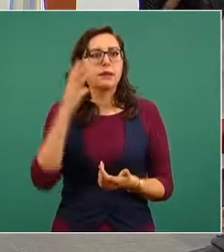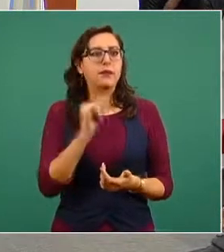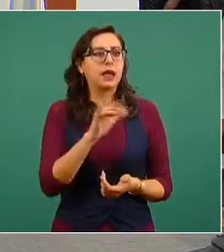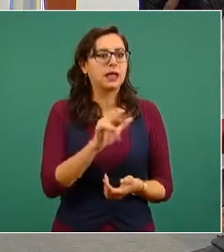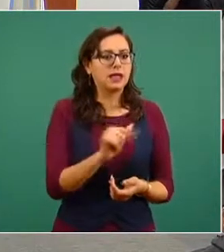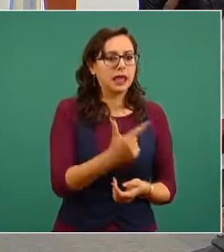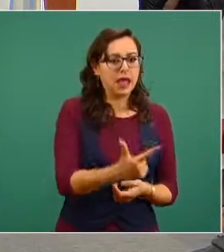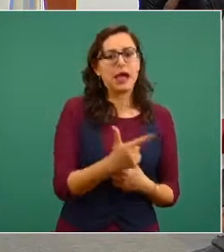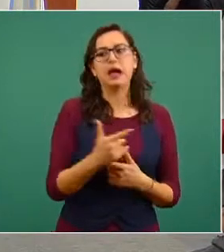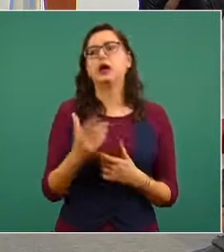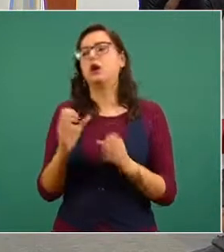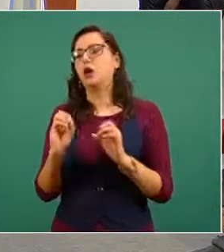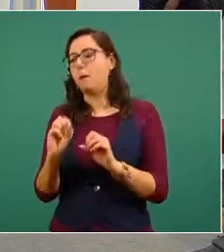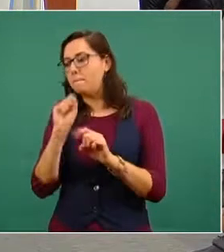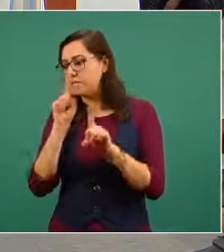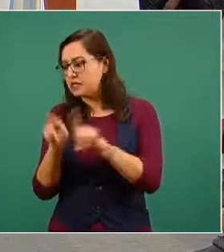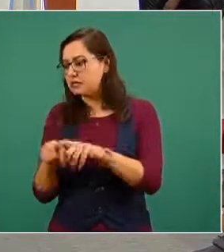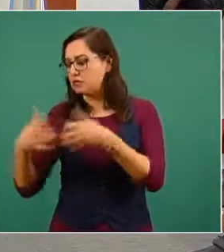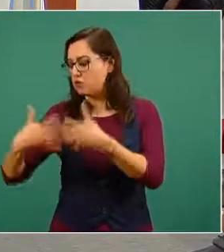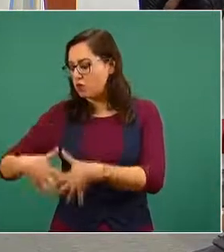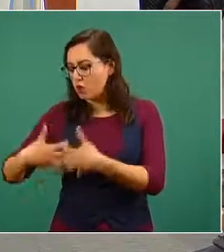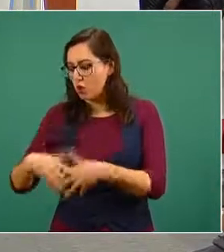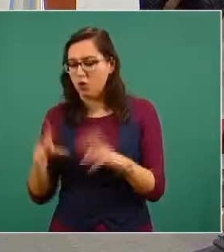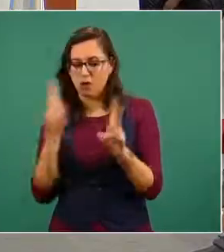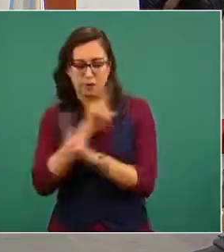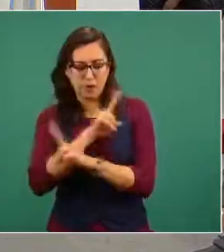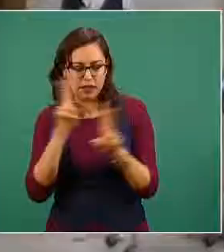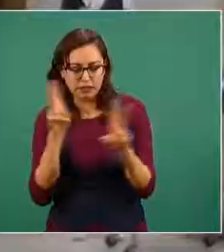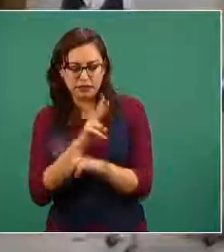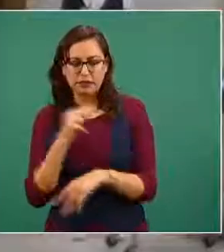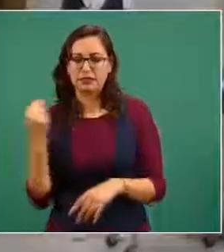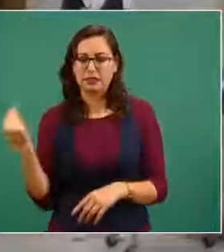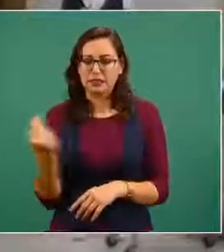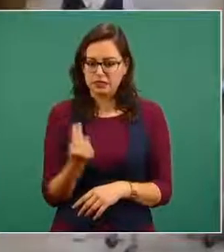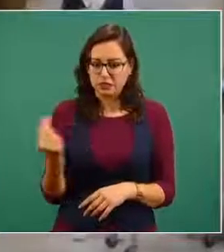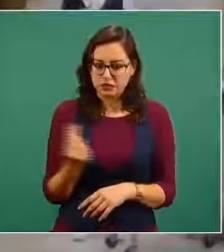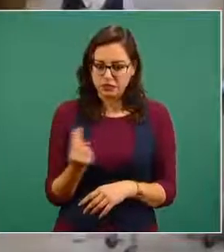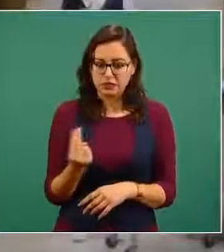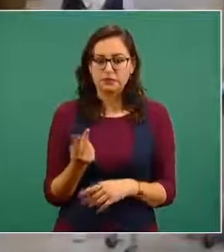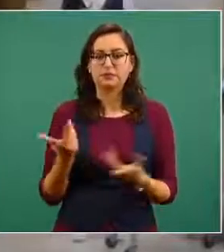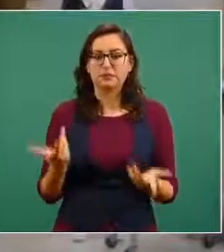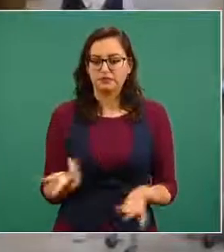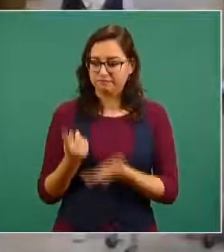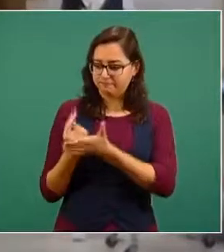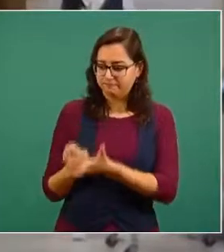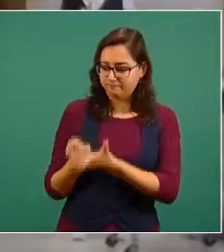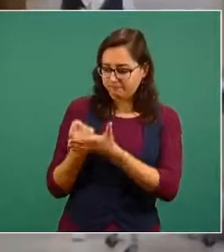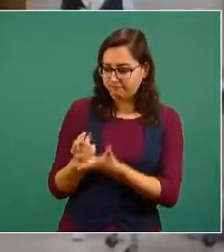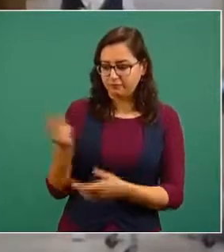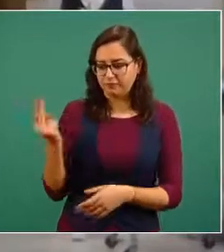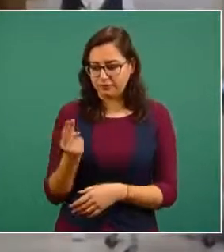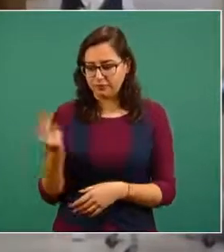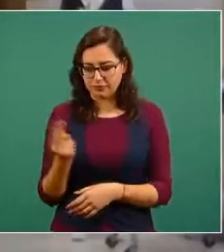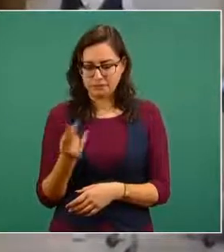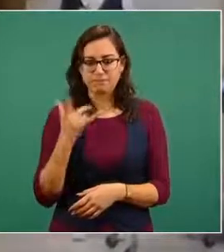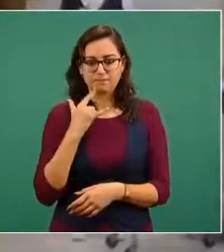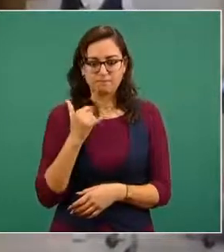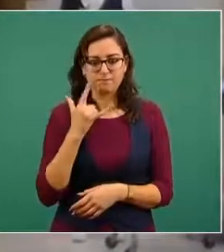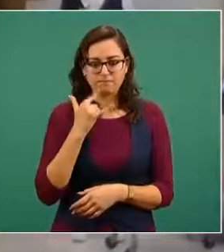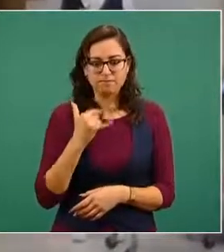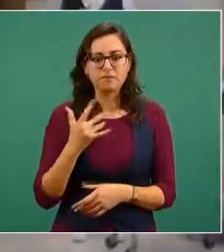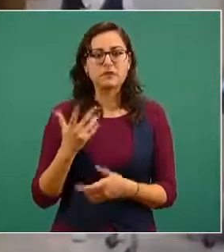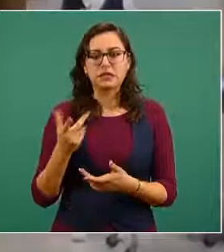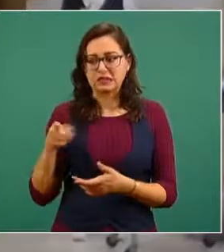ventiladores que requieren de terapia intensiva